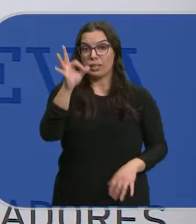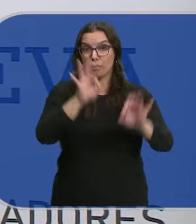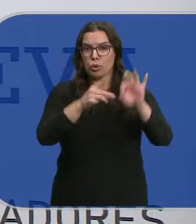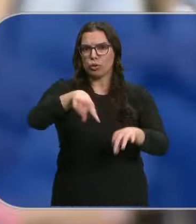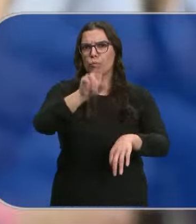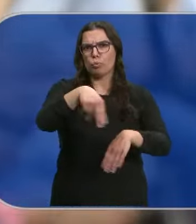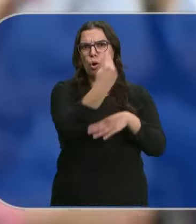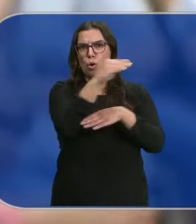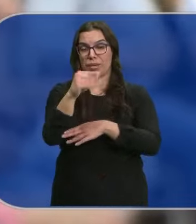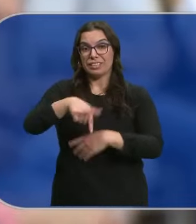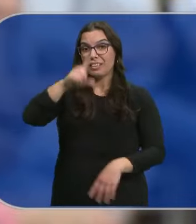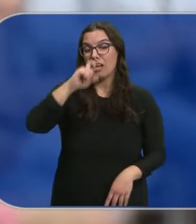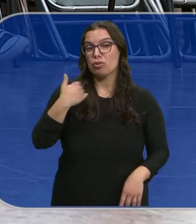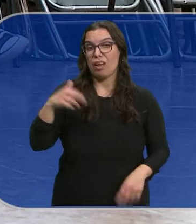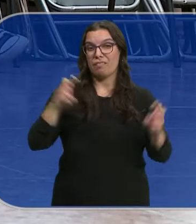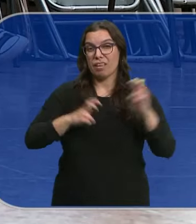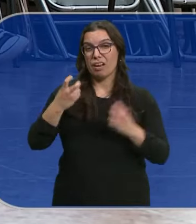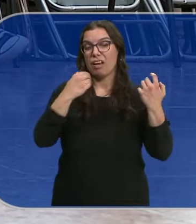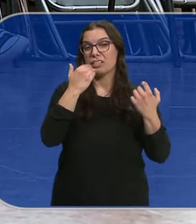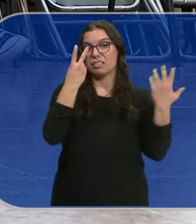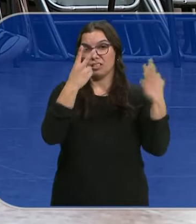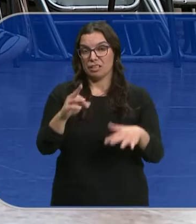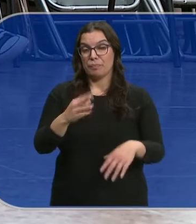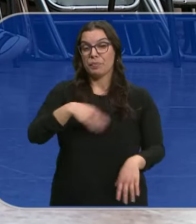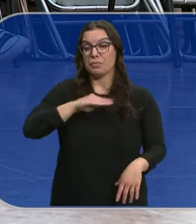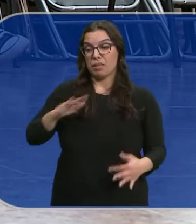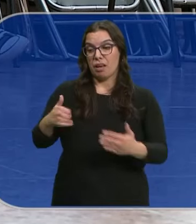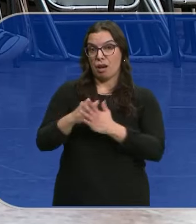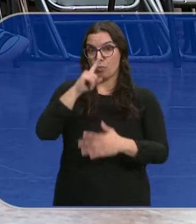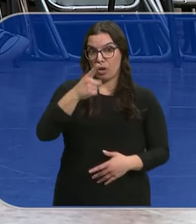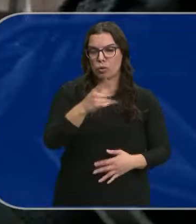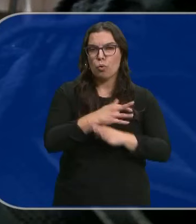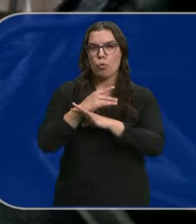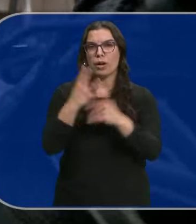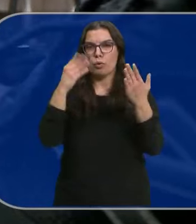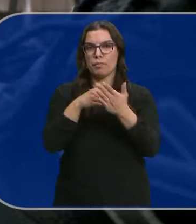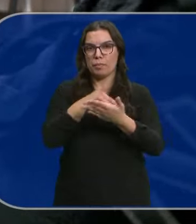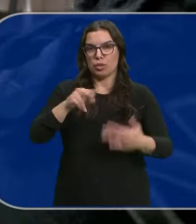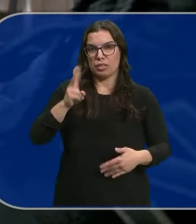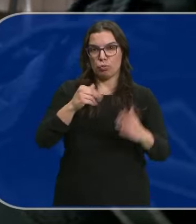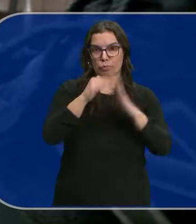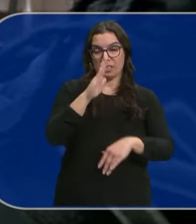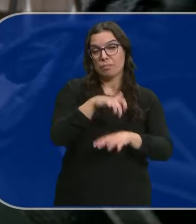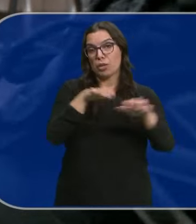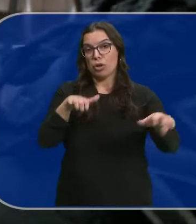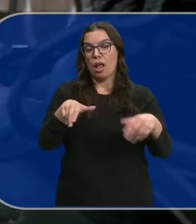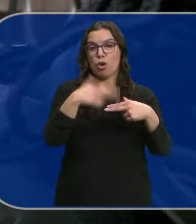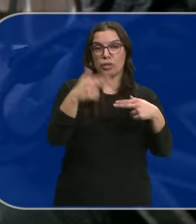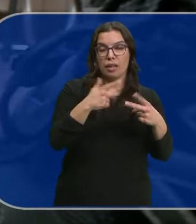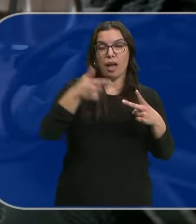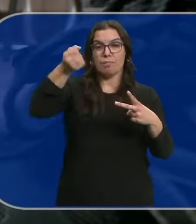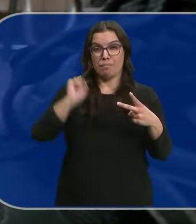Eran jóvenes Este año Llevamos cerca de 70 En España El último año Se jugaron Más de 9.000 millones de euros La mayoría en loterías